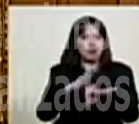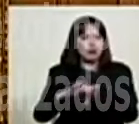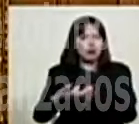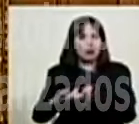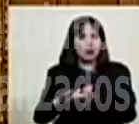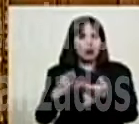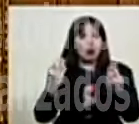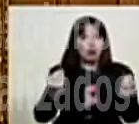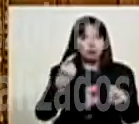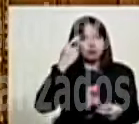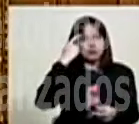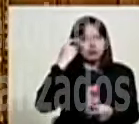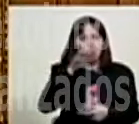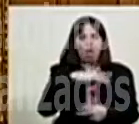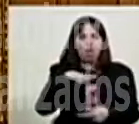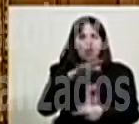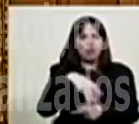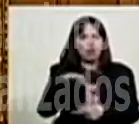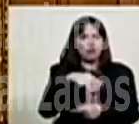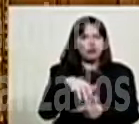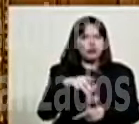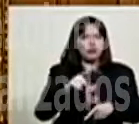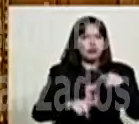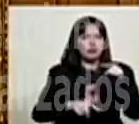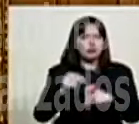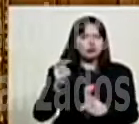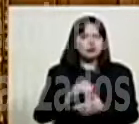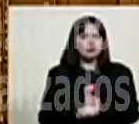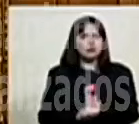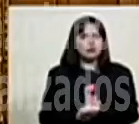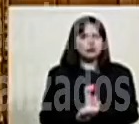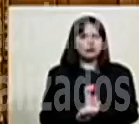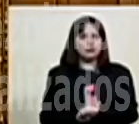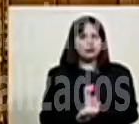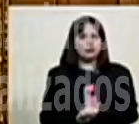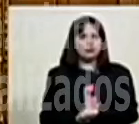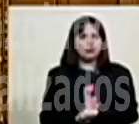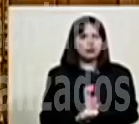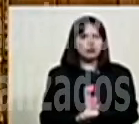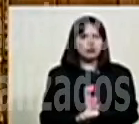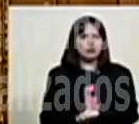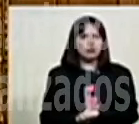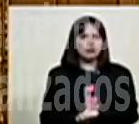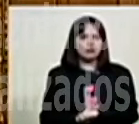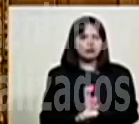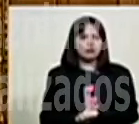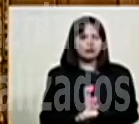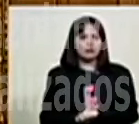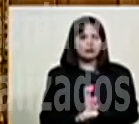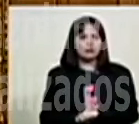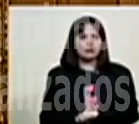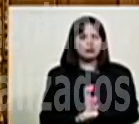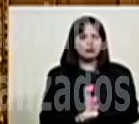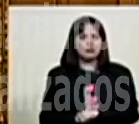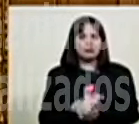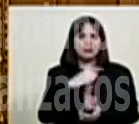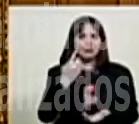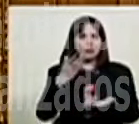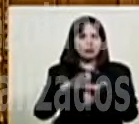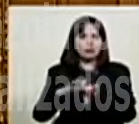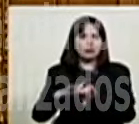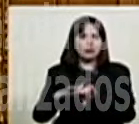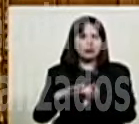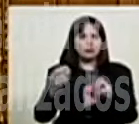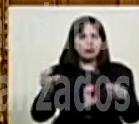Sabemos y tenemos el lugar donde se entrenaron estos grupos. Y este es el grupo número 2. Llamado así el grupo